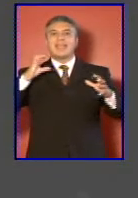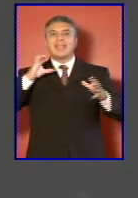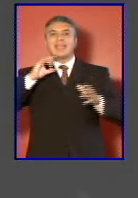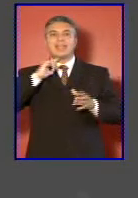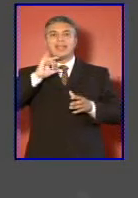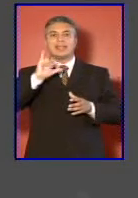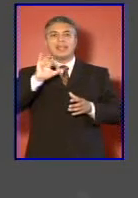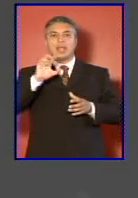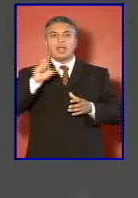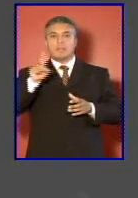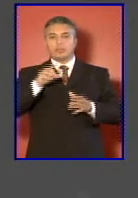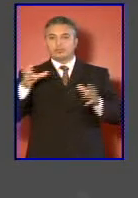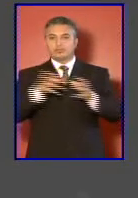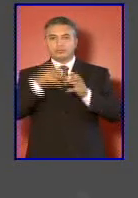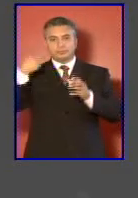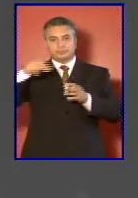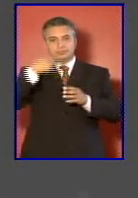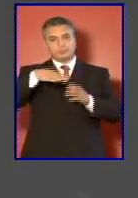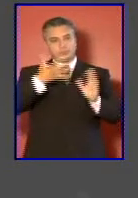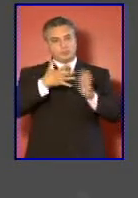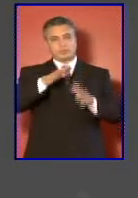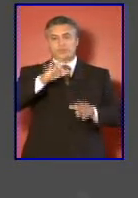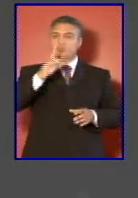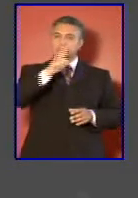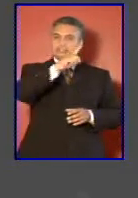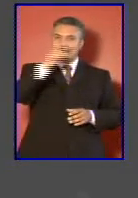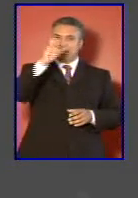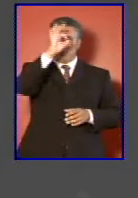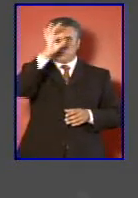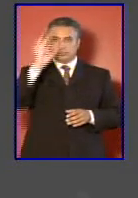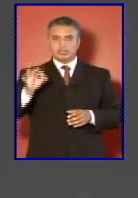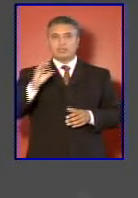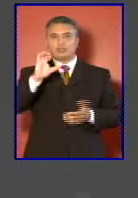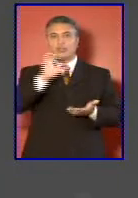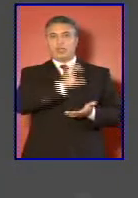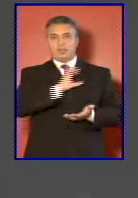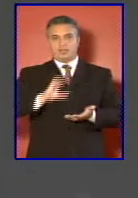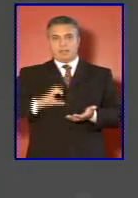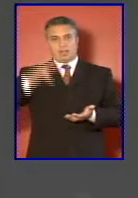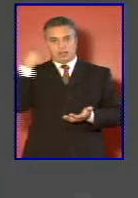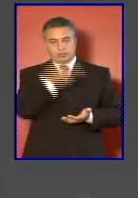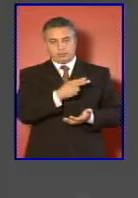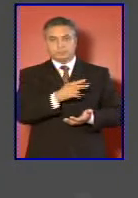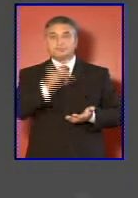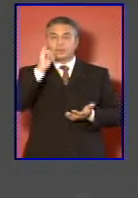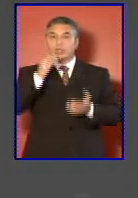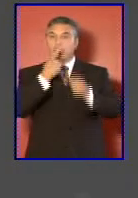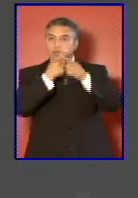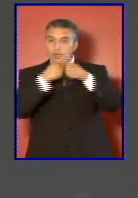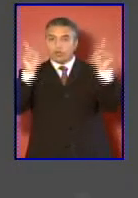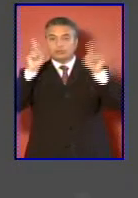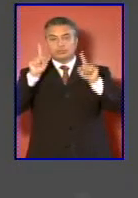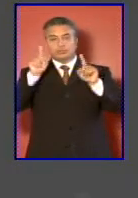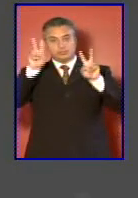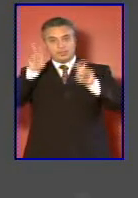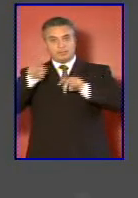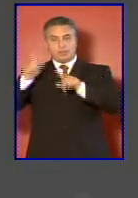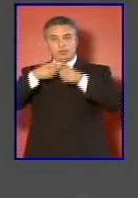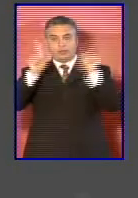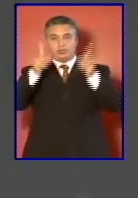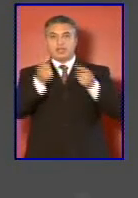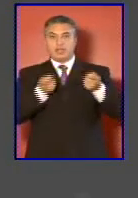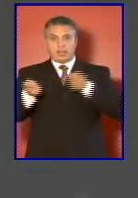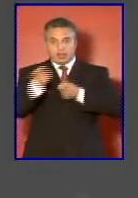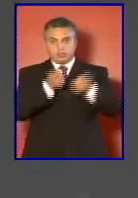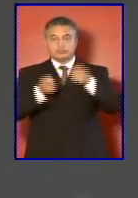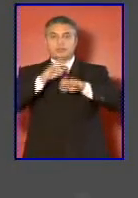con una propiedad 100% estatal pero en lo que se refiere a otros negocios como